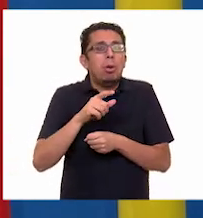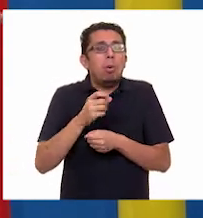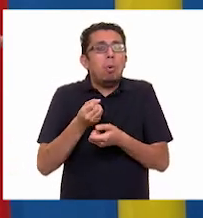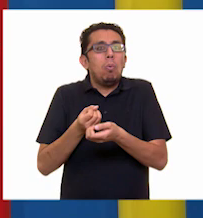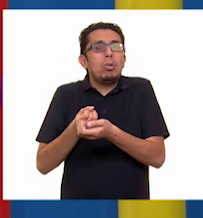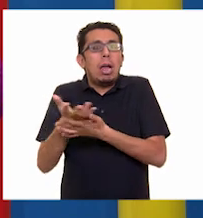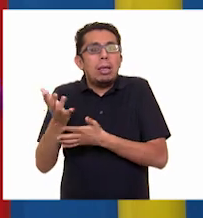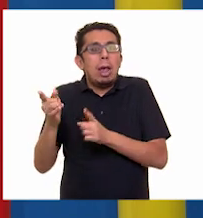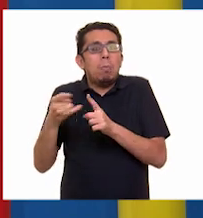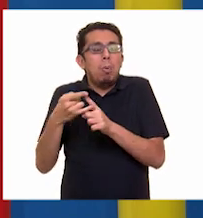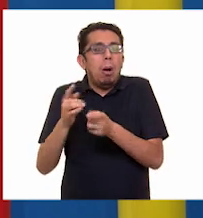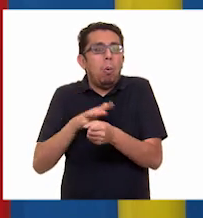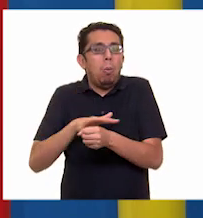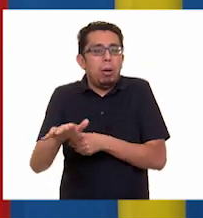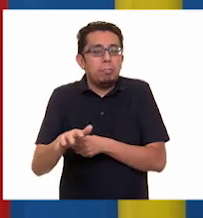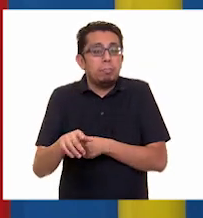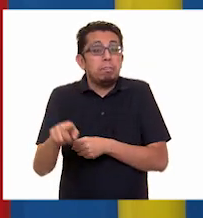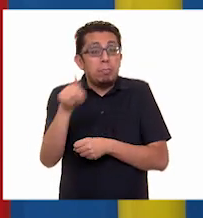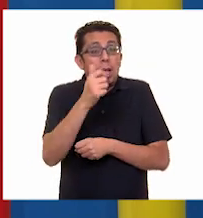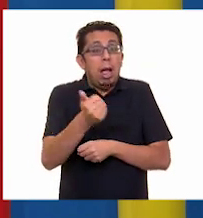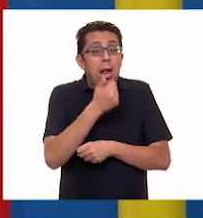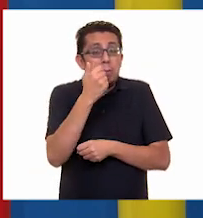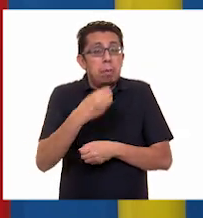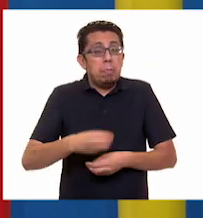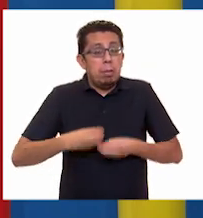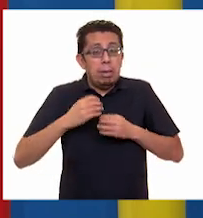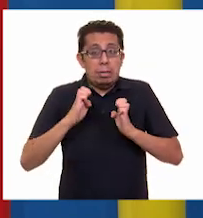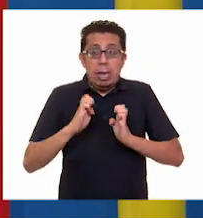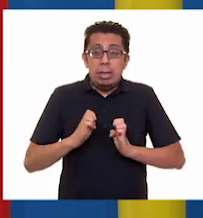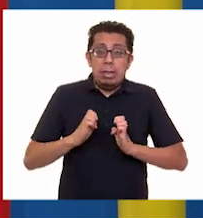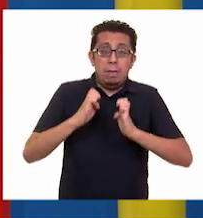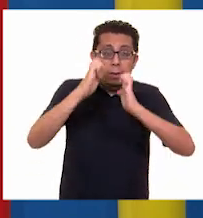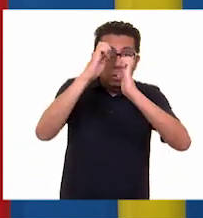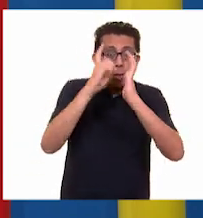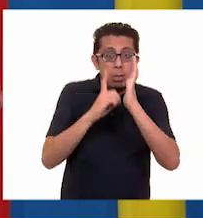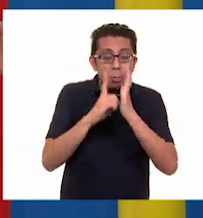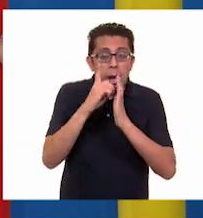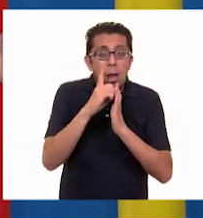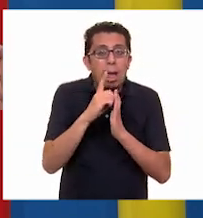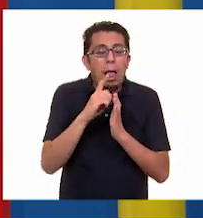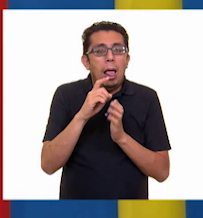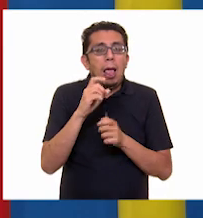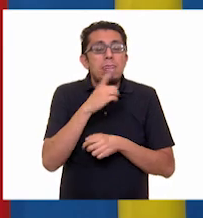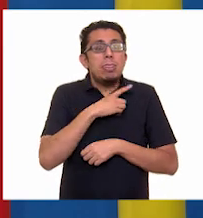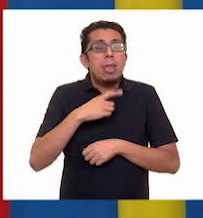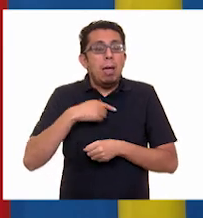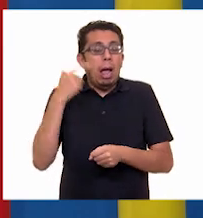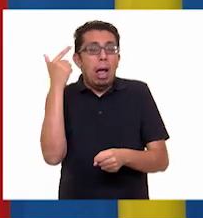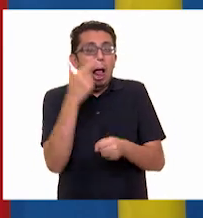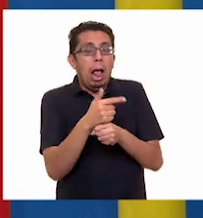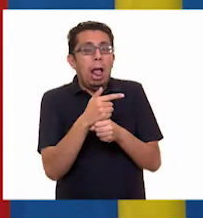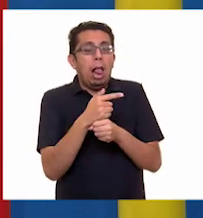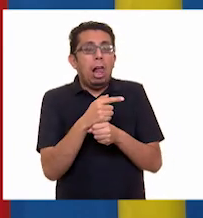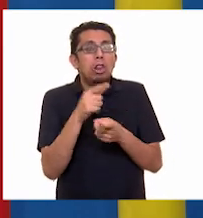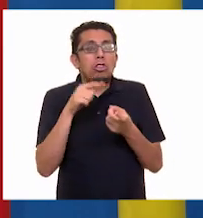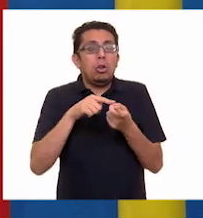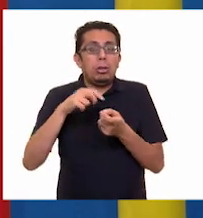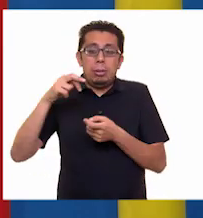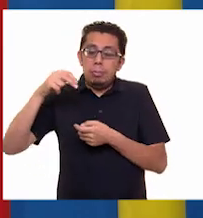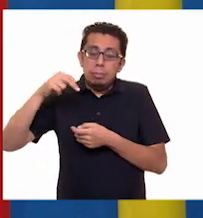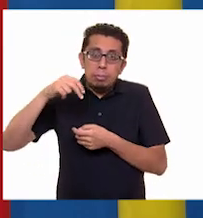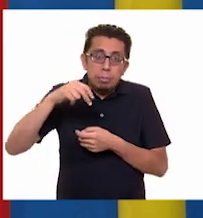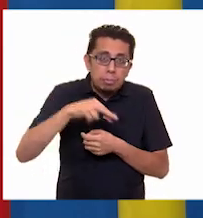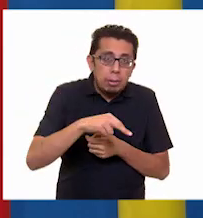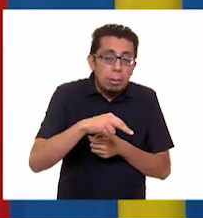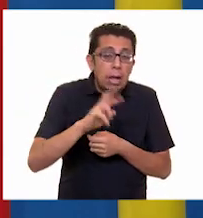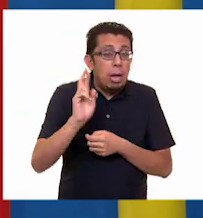Si los alumnos viven en edificios de departamentos, deben ubicar las escaleras de emergencia y recordar que durante un